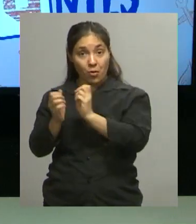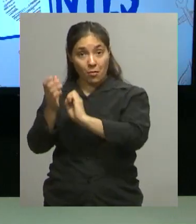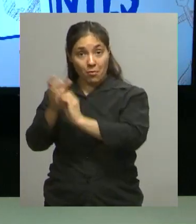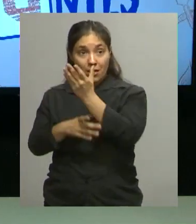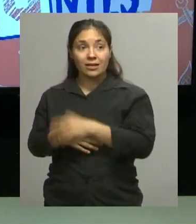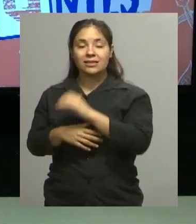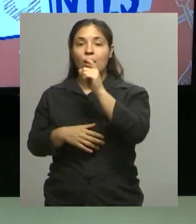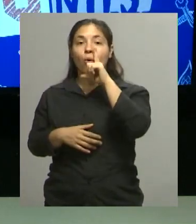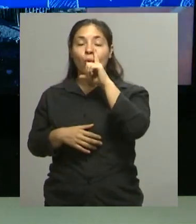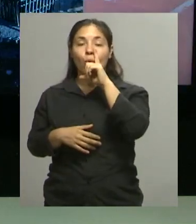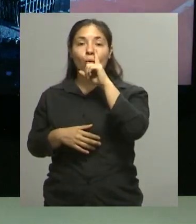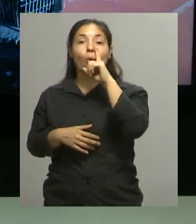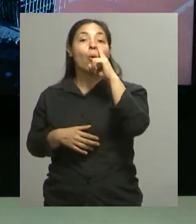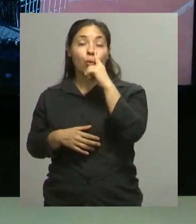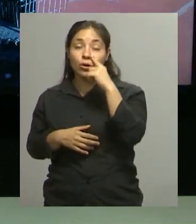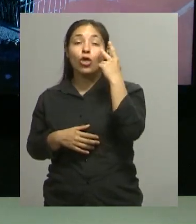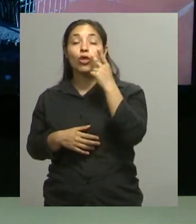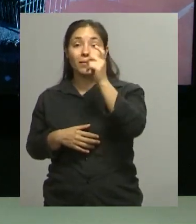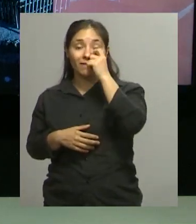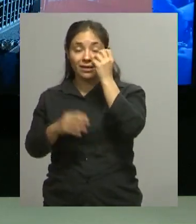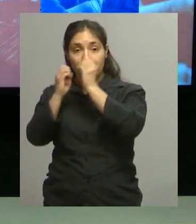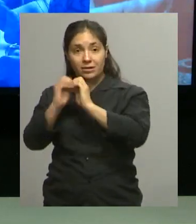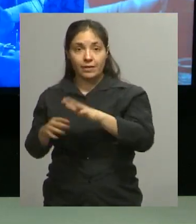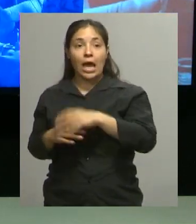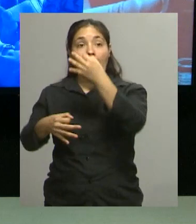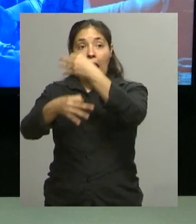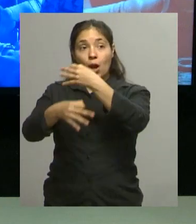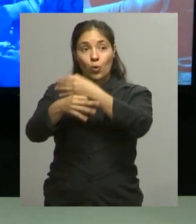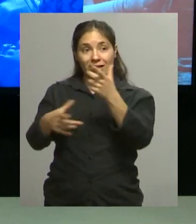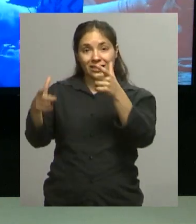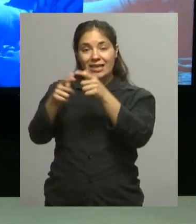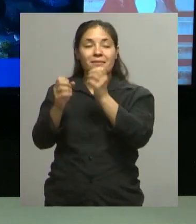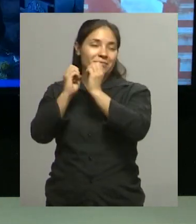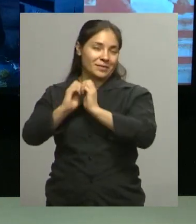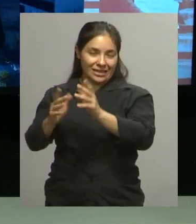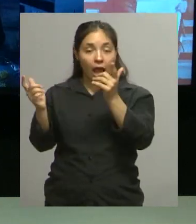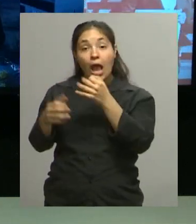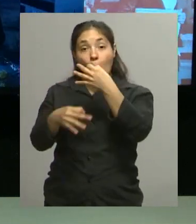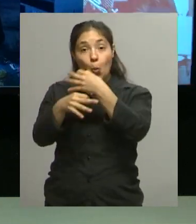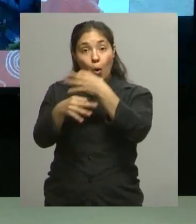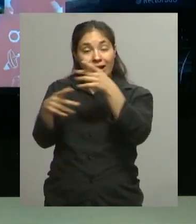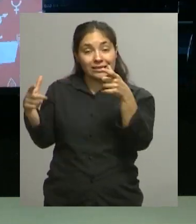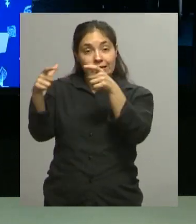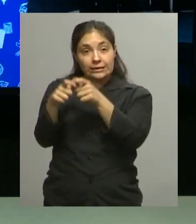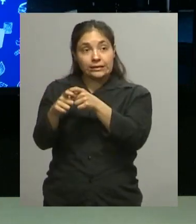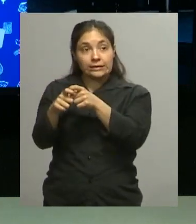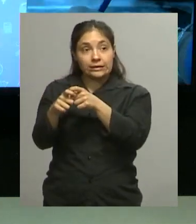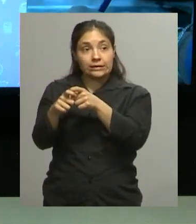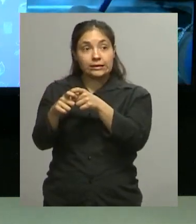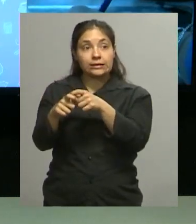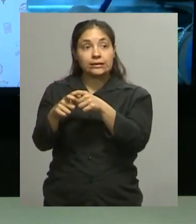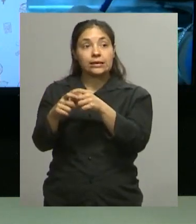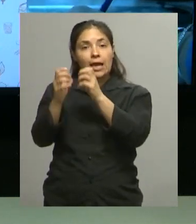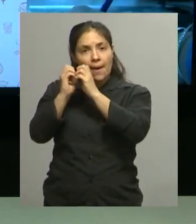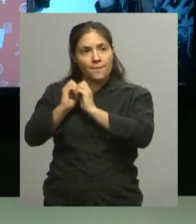empezamos en junio de 2020 La escuelita empezó, bueno empezamos como una escuelita que lo